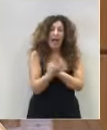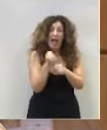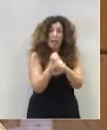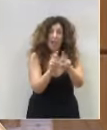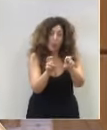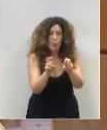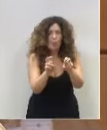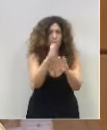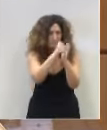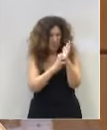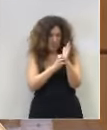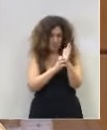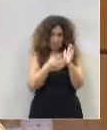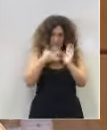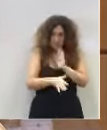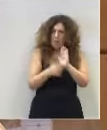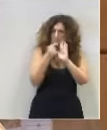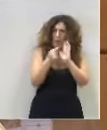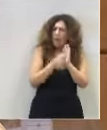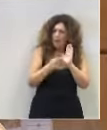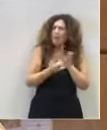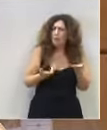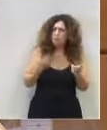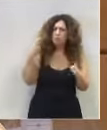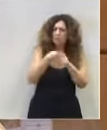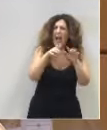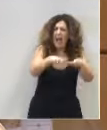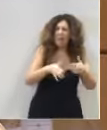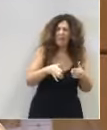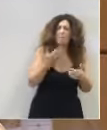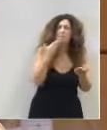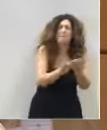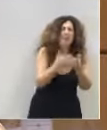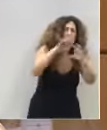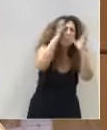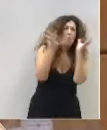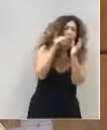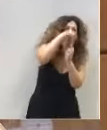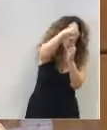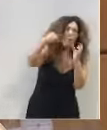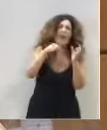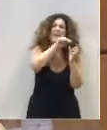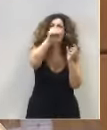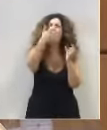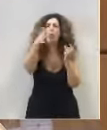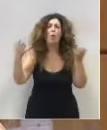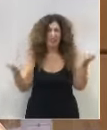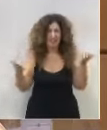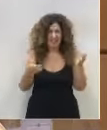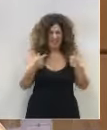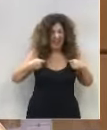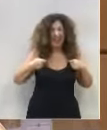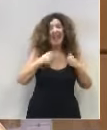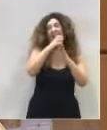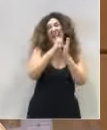me parece que es una medida ambiciosa y le pido referencias mundiales de hasta dónde se ha ido en reducción de costes